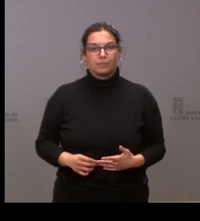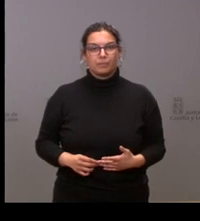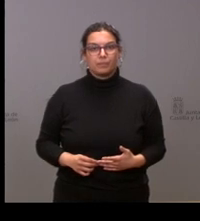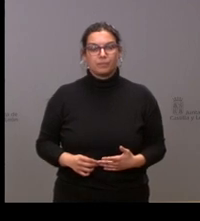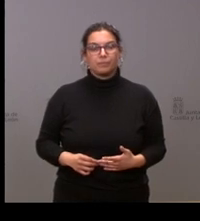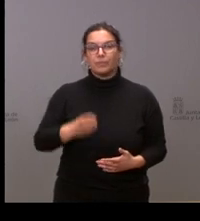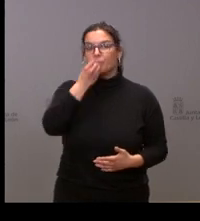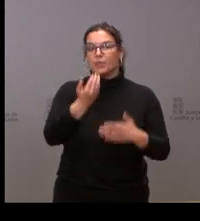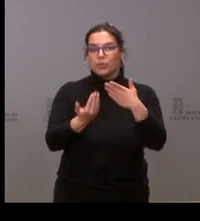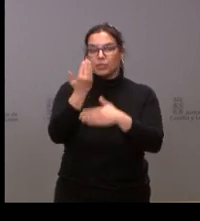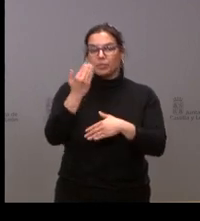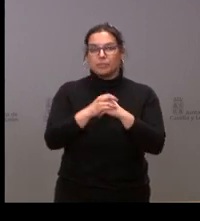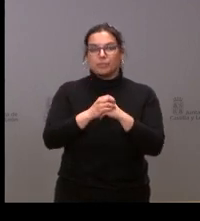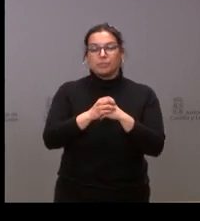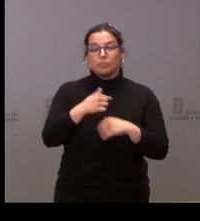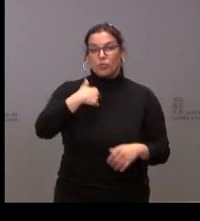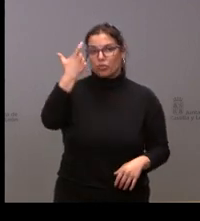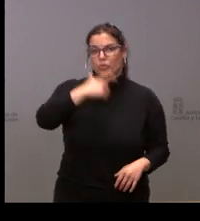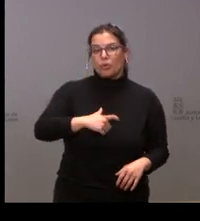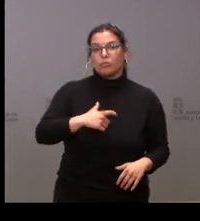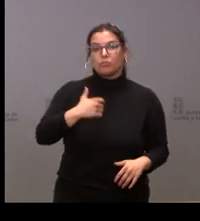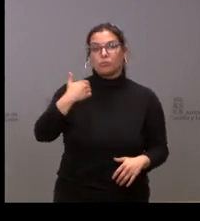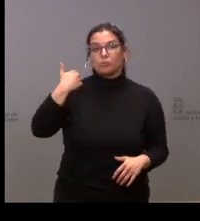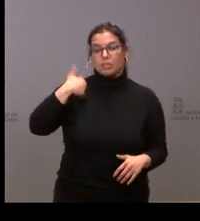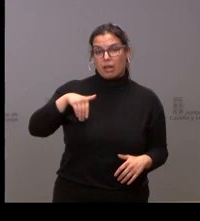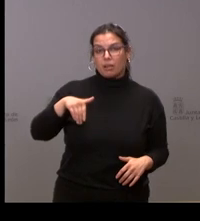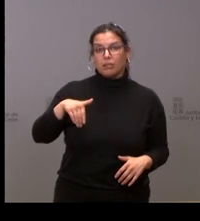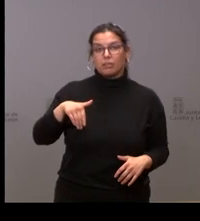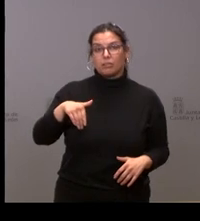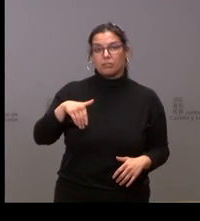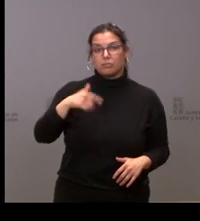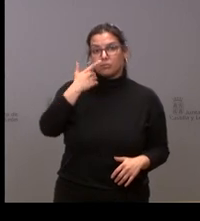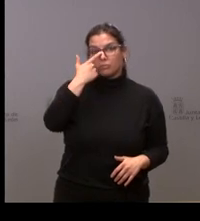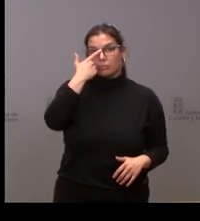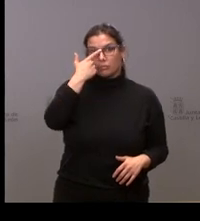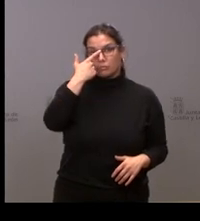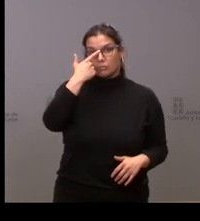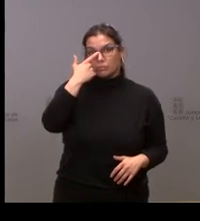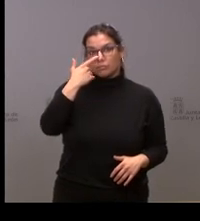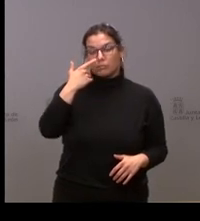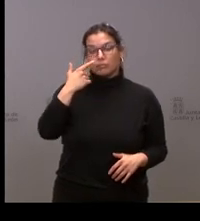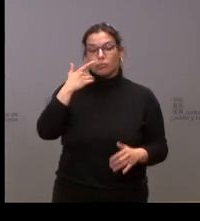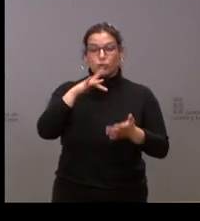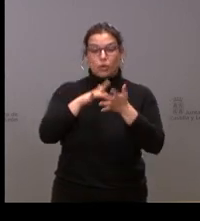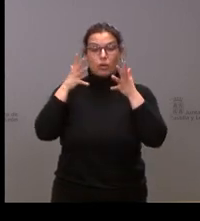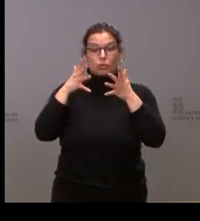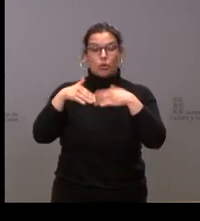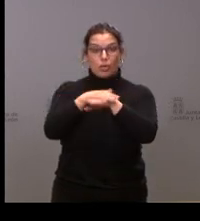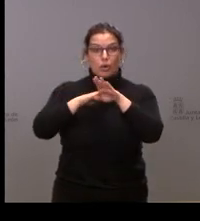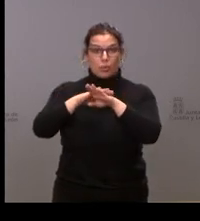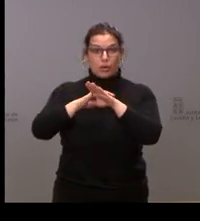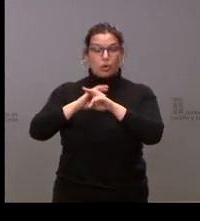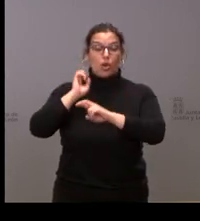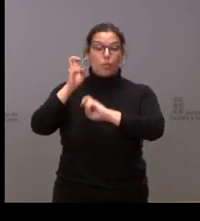Buenos días. Yo, por mi parte, visto que hoy se lleva al Consejo de Gobierno una modificación, un